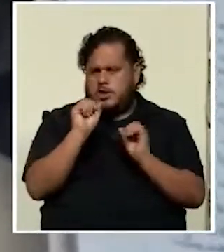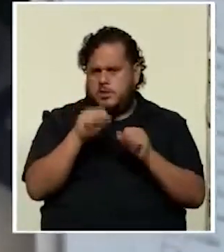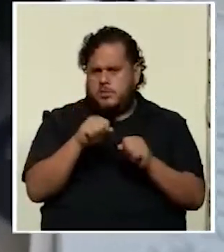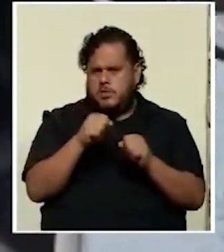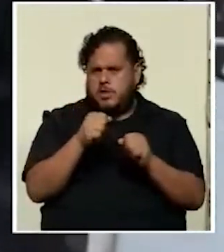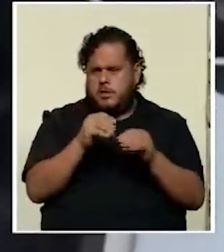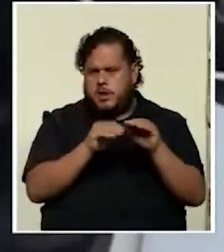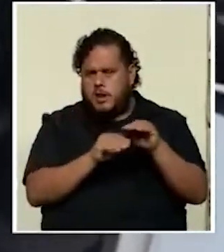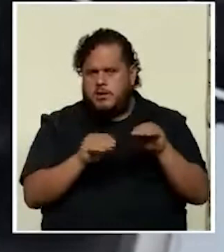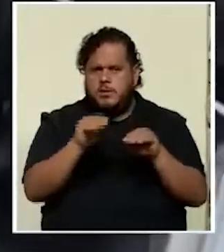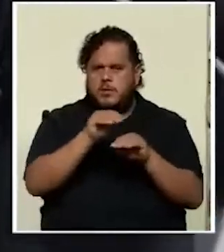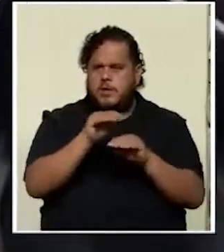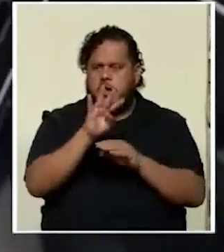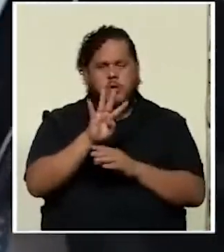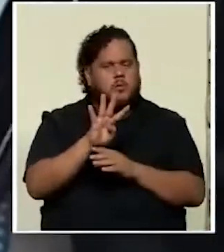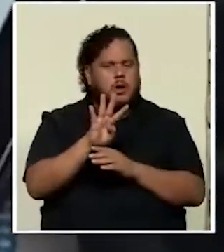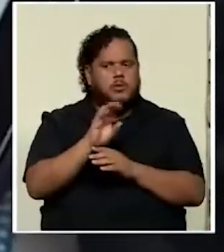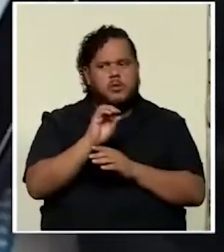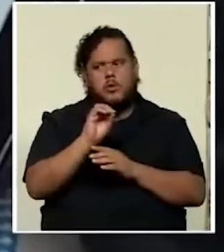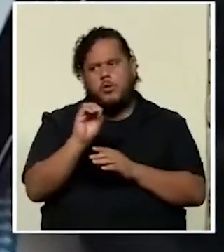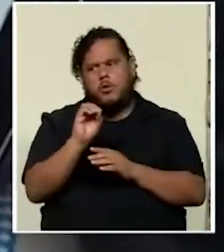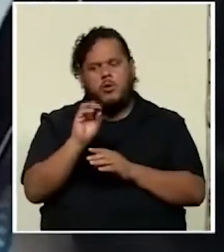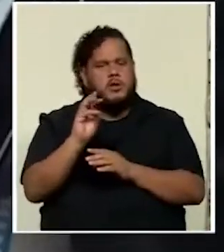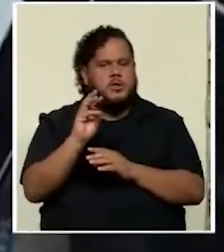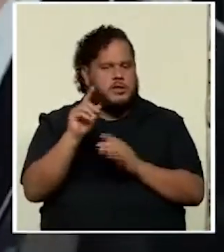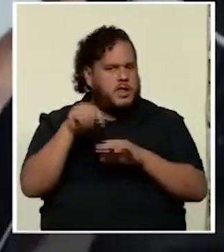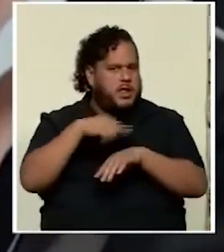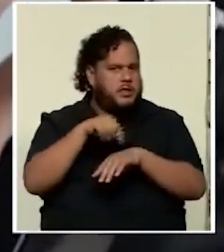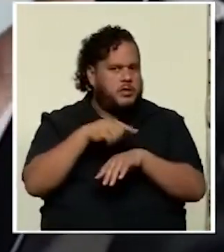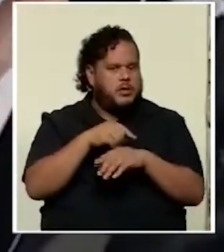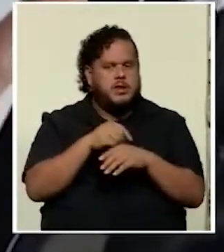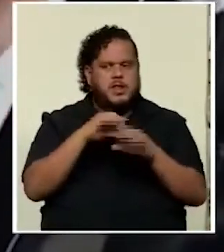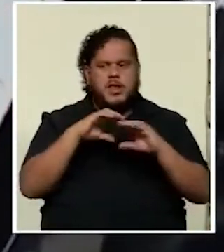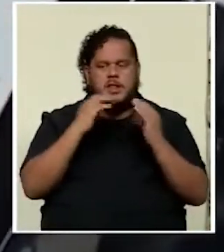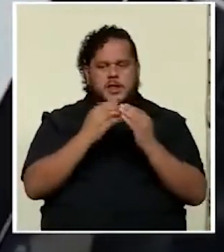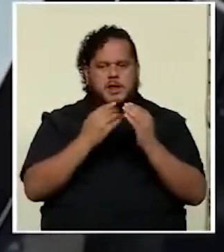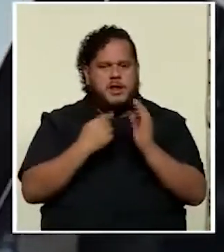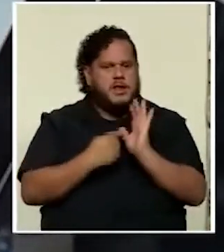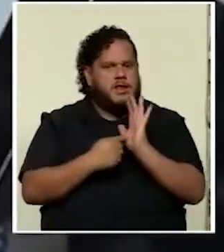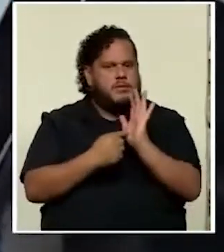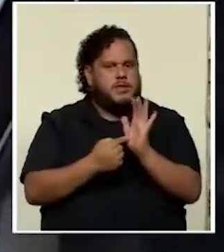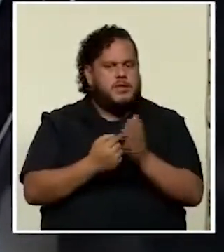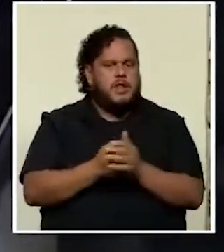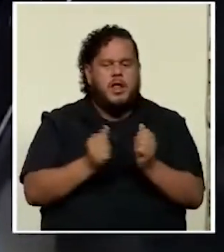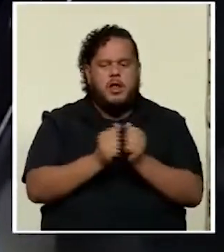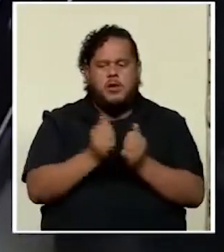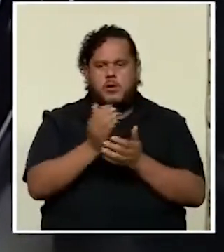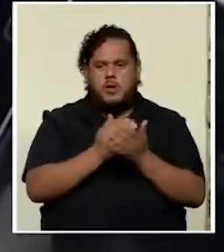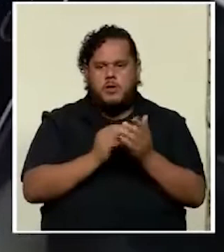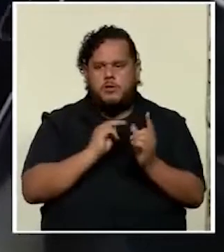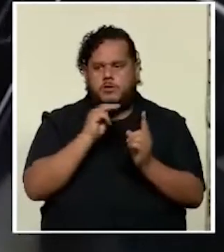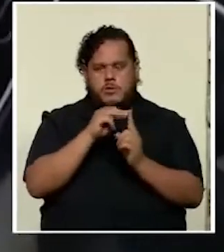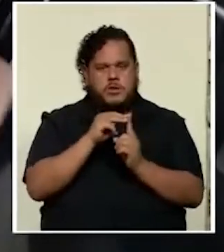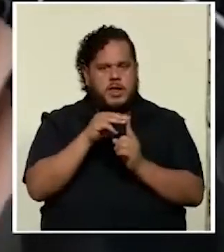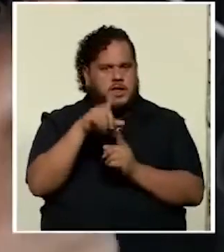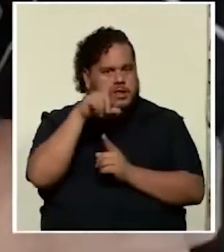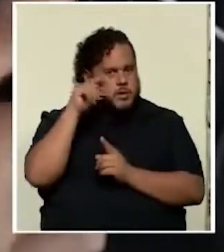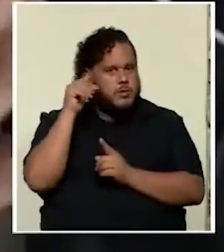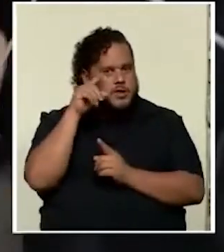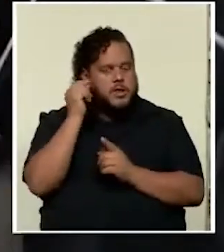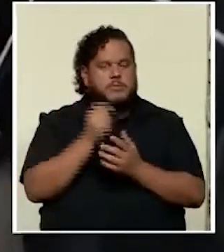reemplazar cuatro o seis horas de clase presencial con algunos mensajes de WhatsApp?